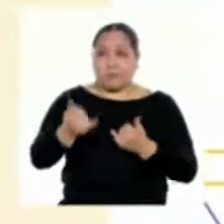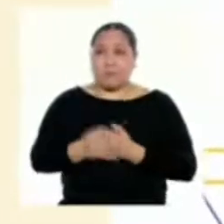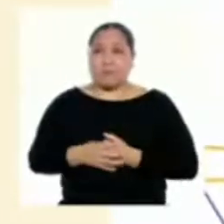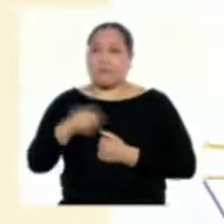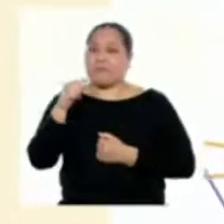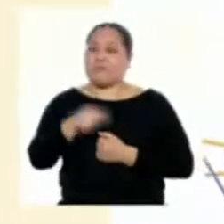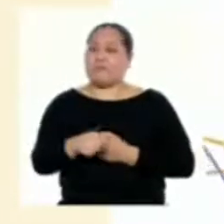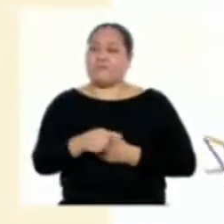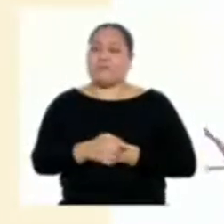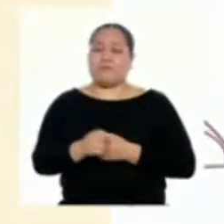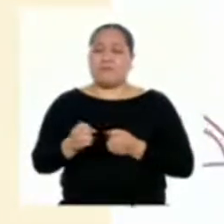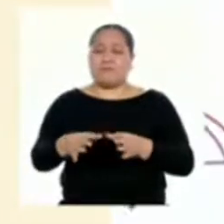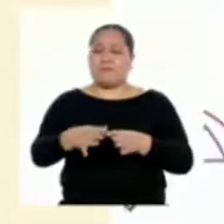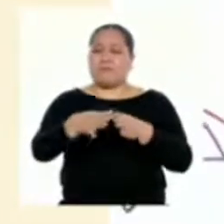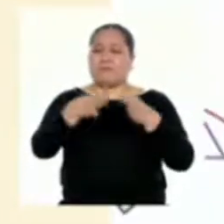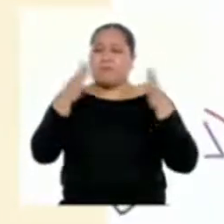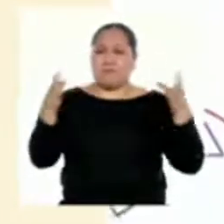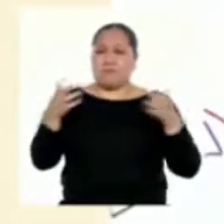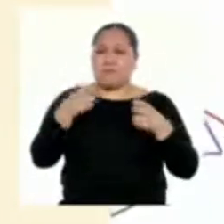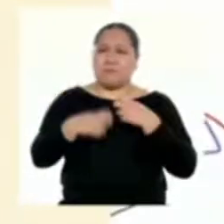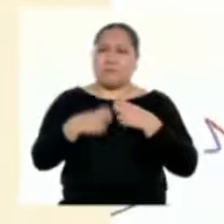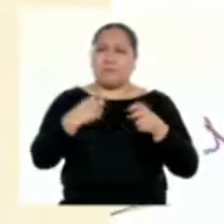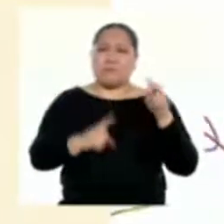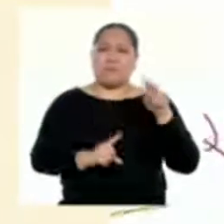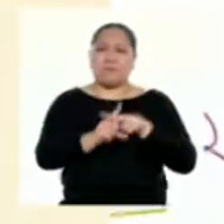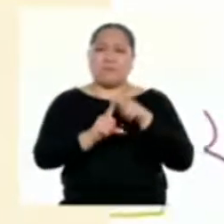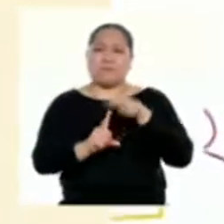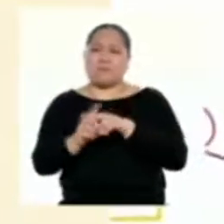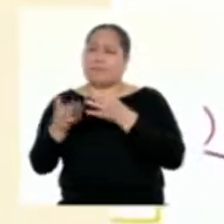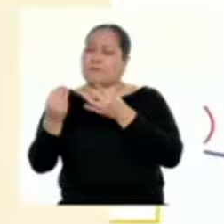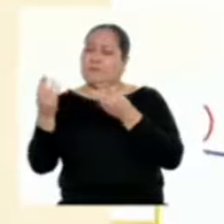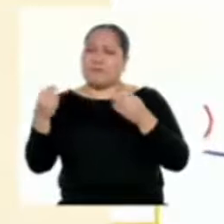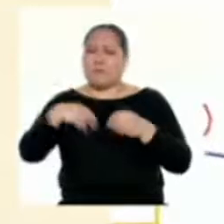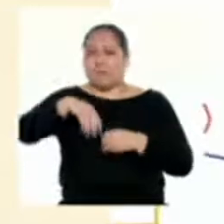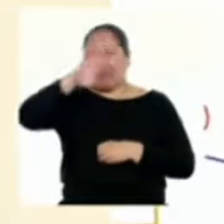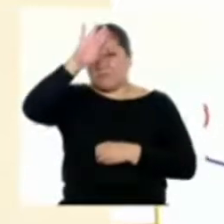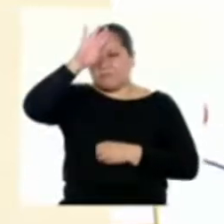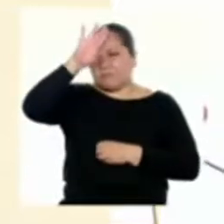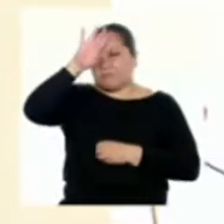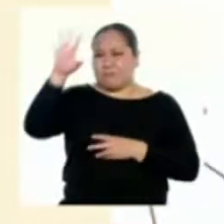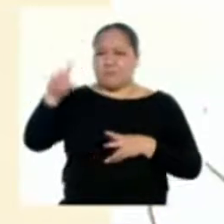posibilidades del surgimiento de diversas enfermedades infecciosas